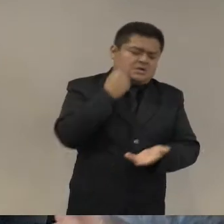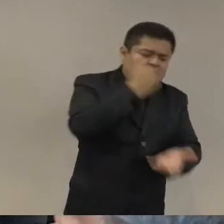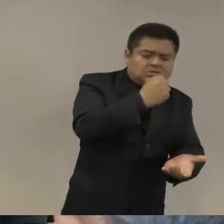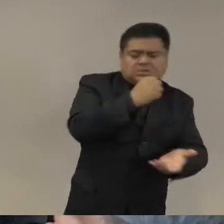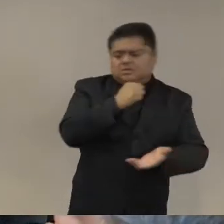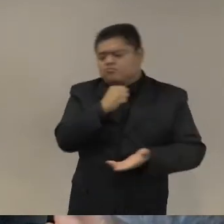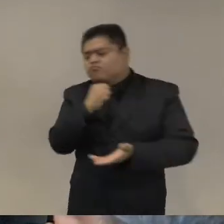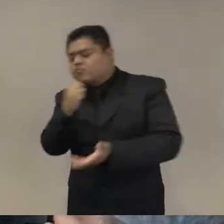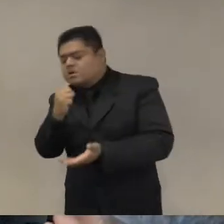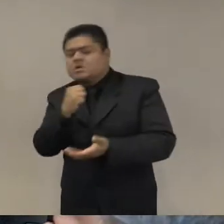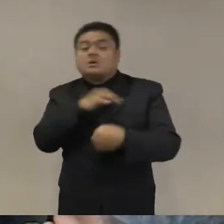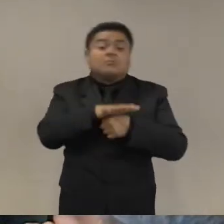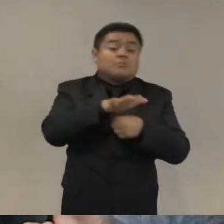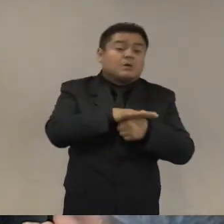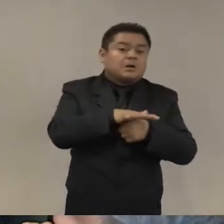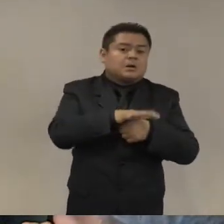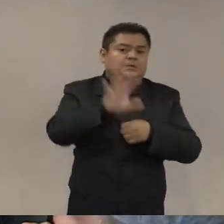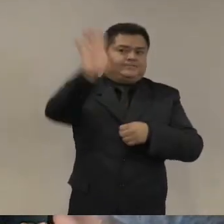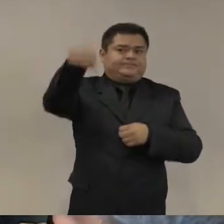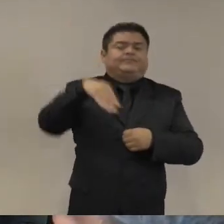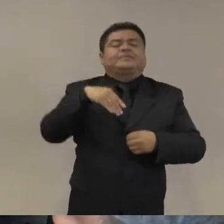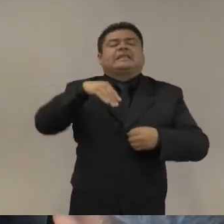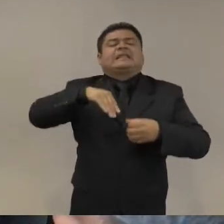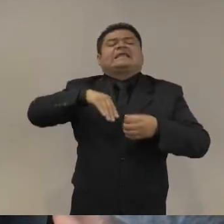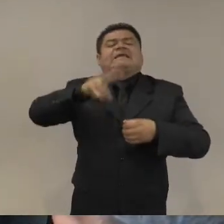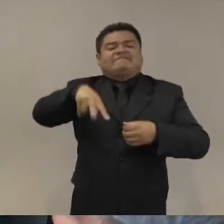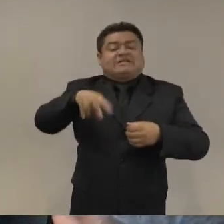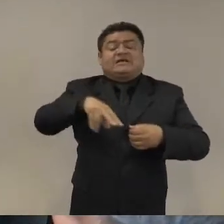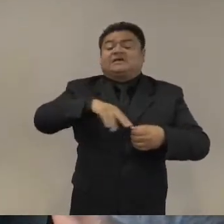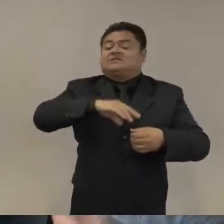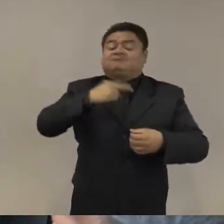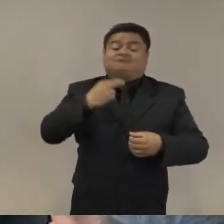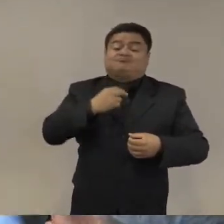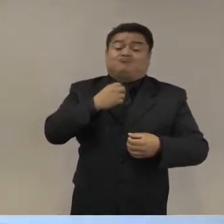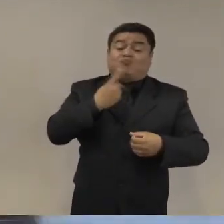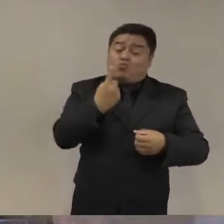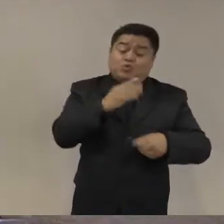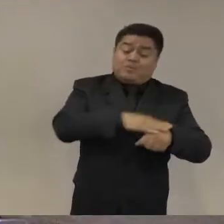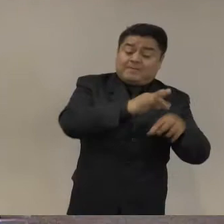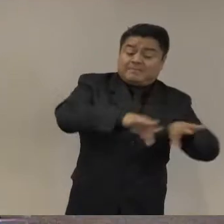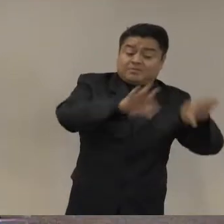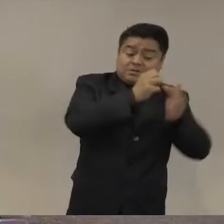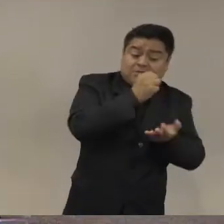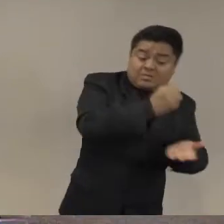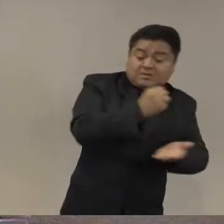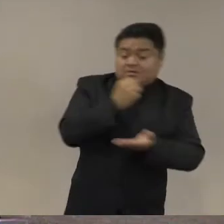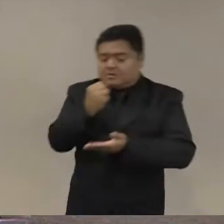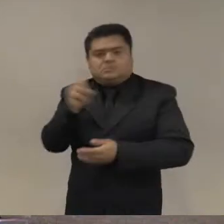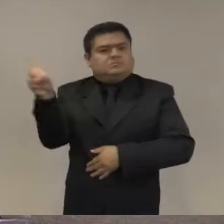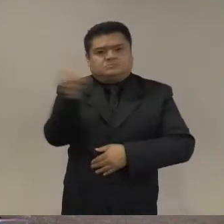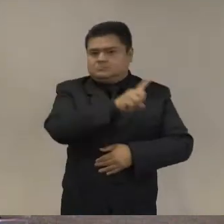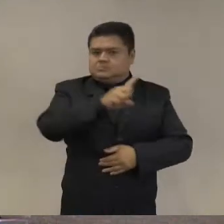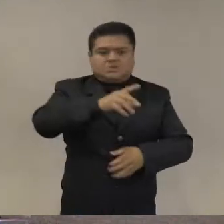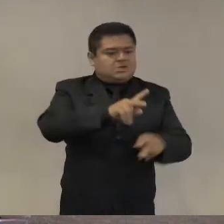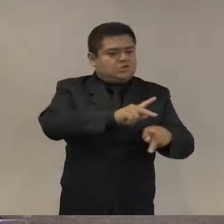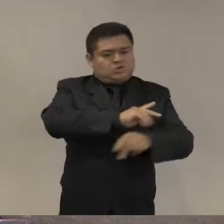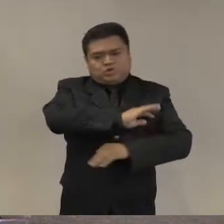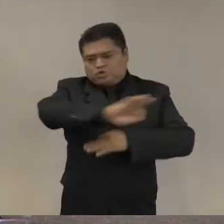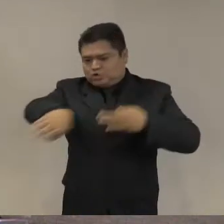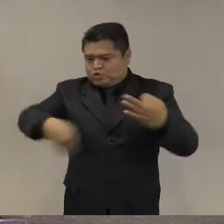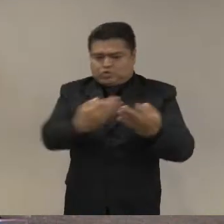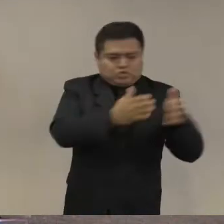bueno realmente hay que gastar en todo de una vez se puede argumentar algunos dicen que y